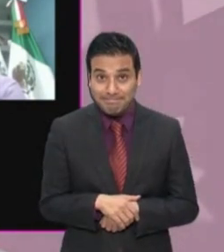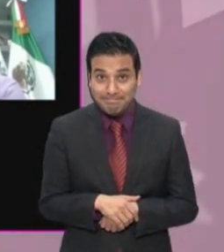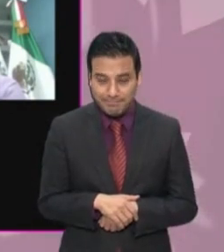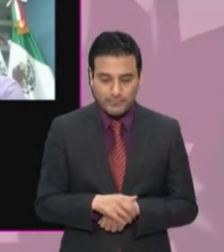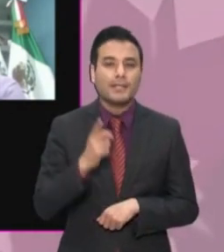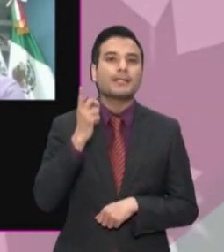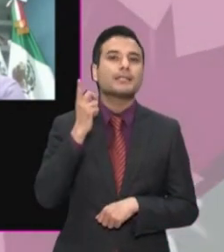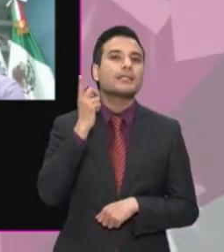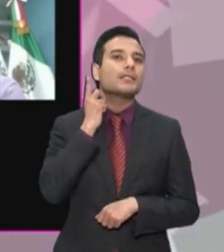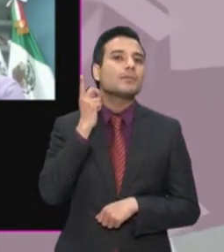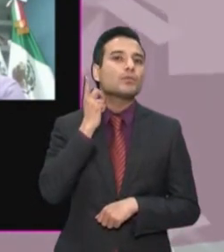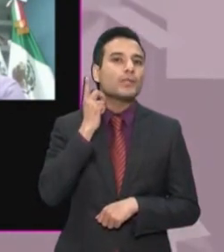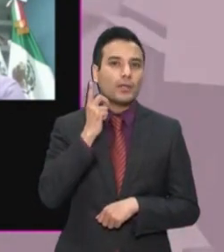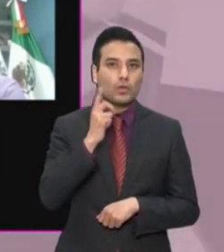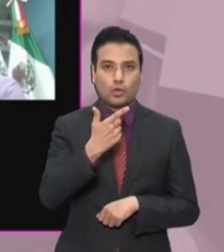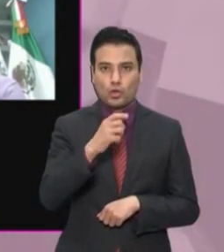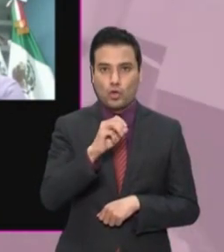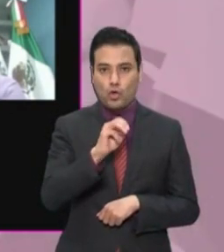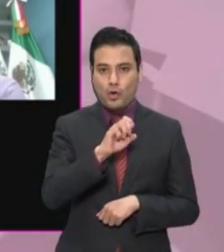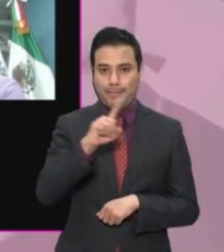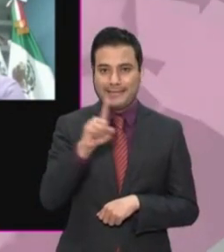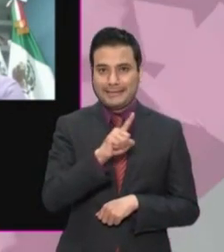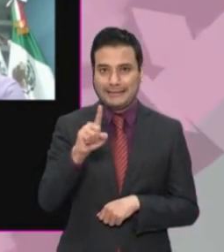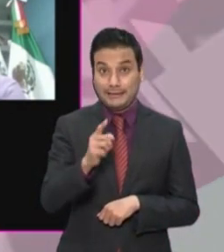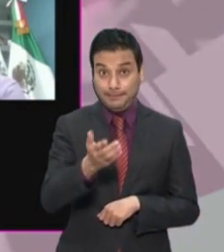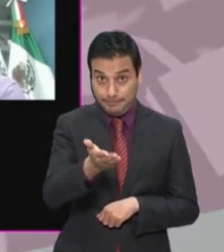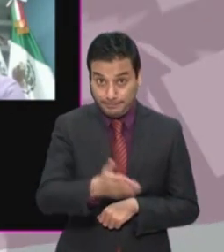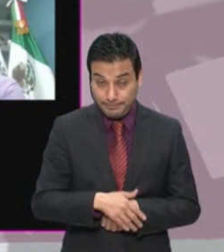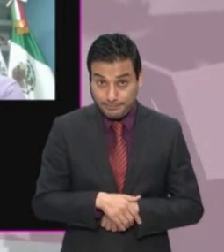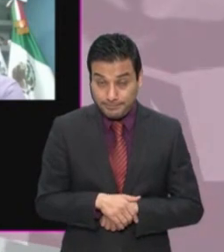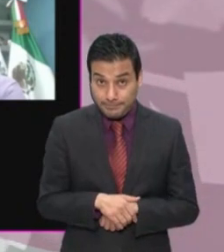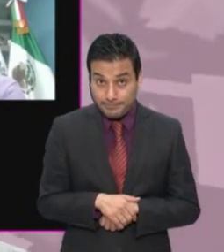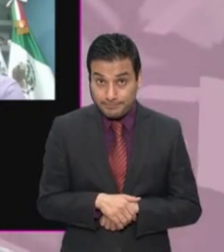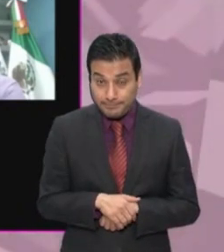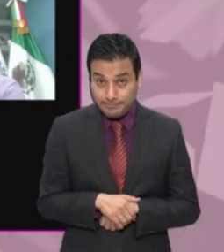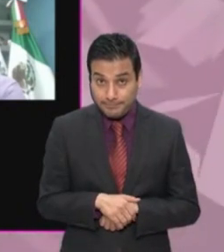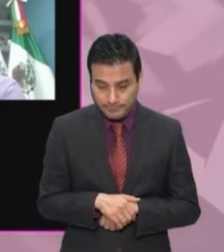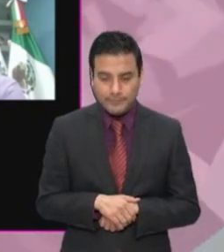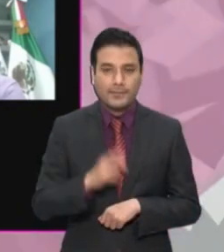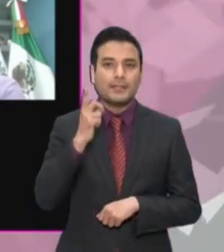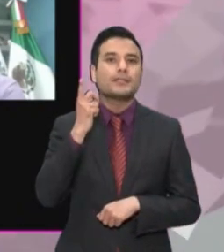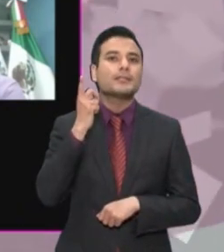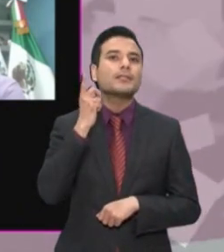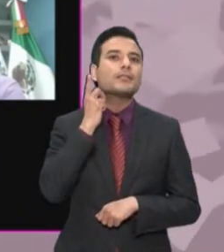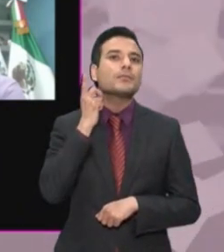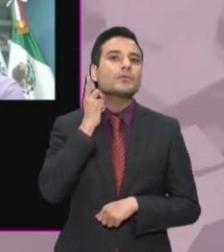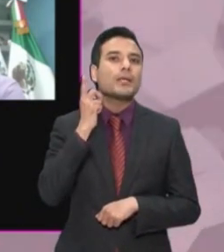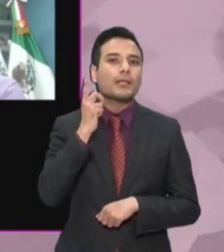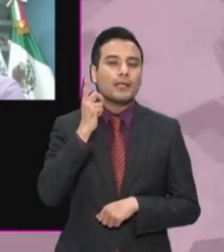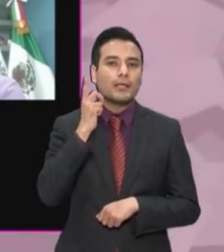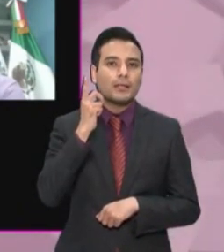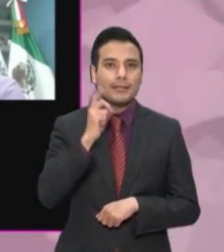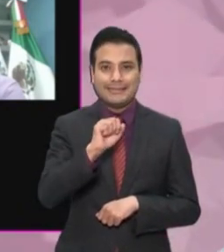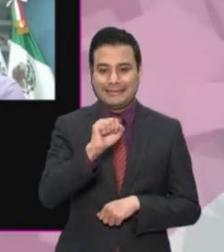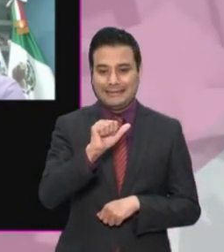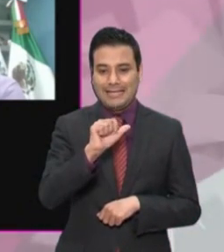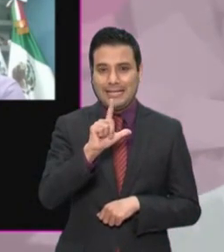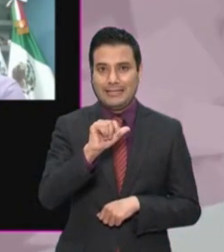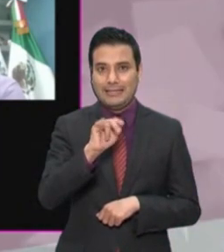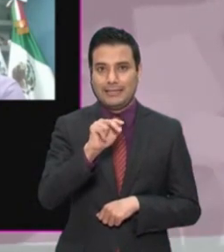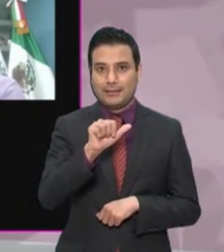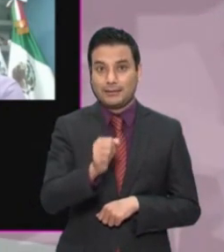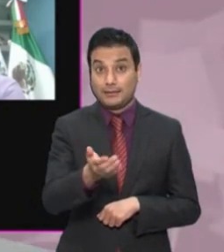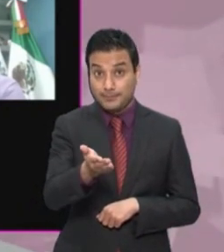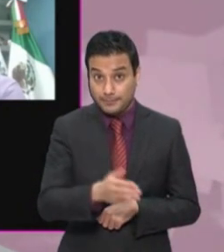esta se materializó cuando ya había concluido el periodo de pre-campañas para determinar candidaturas, lo cual implica